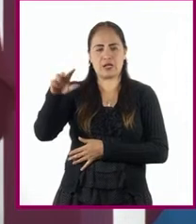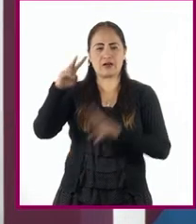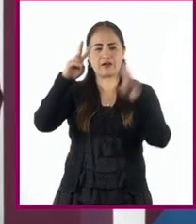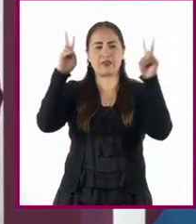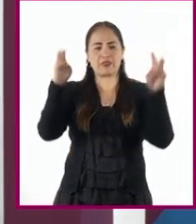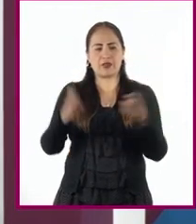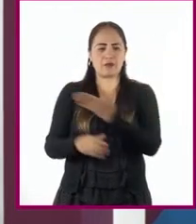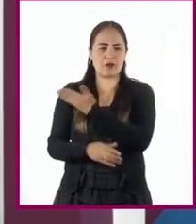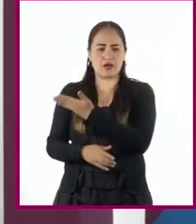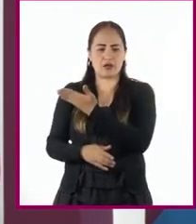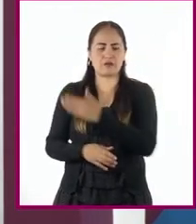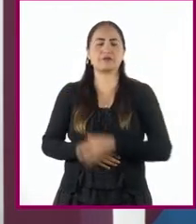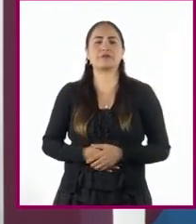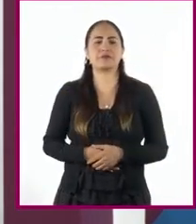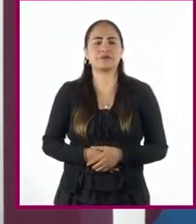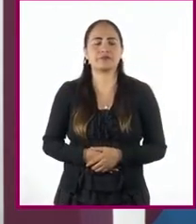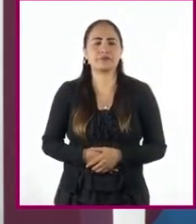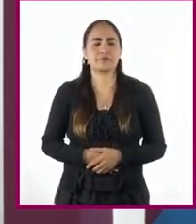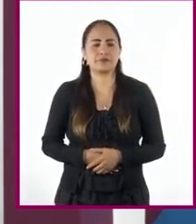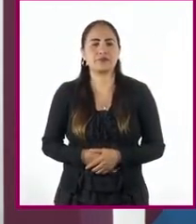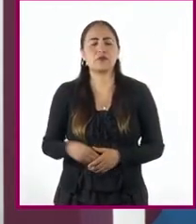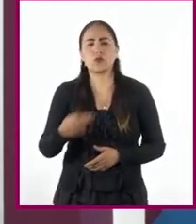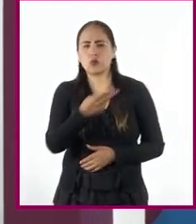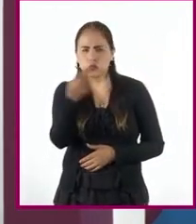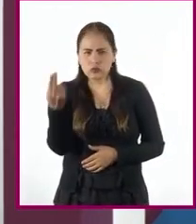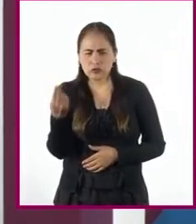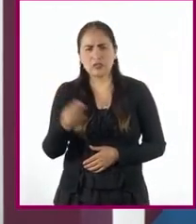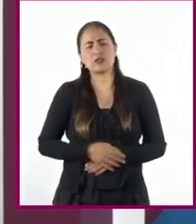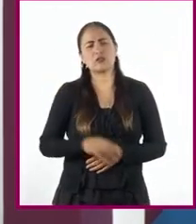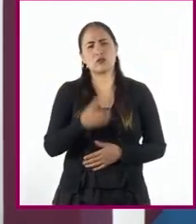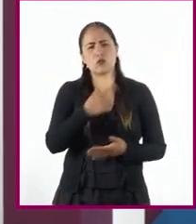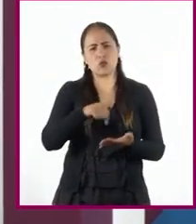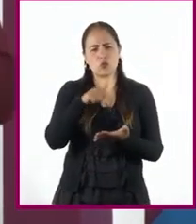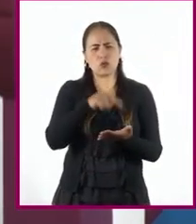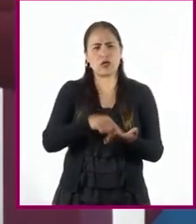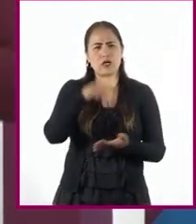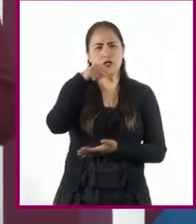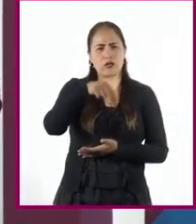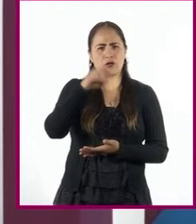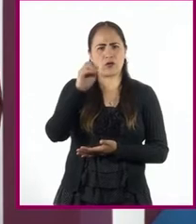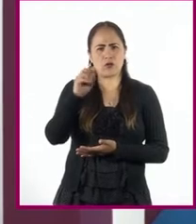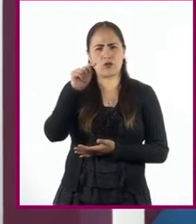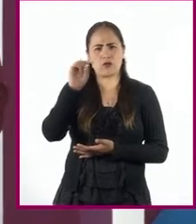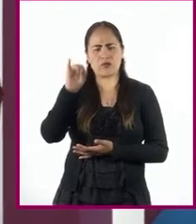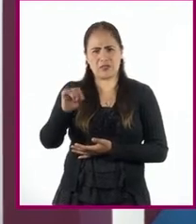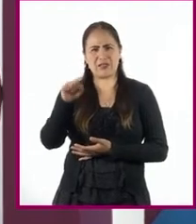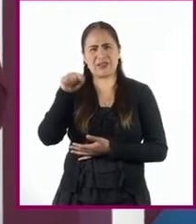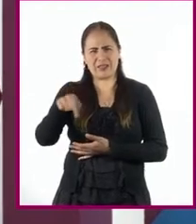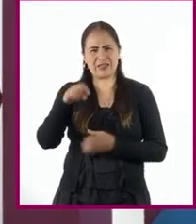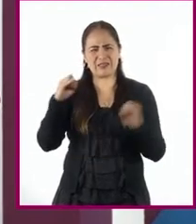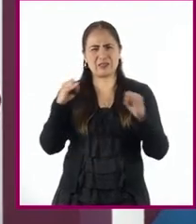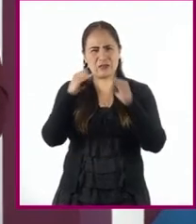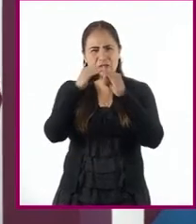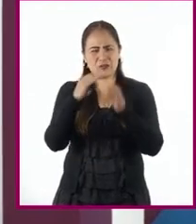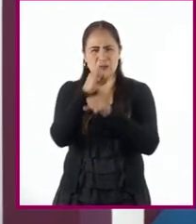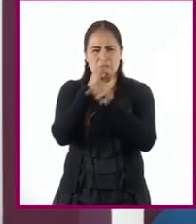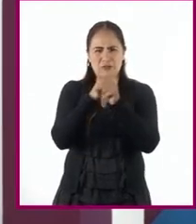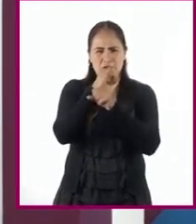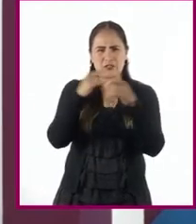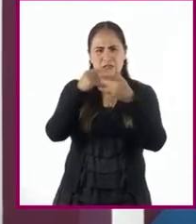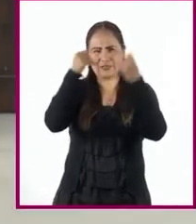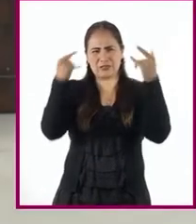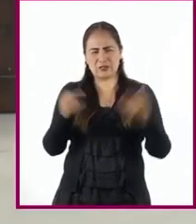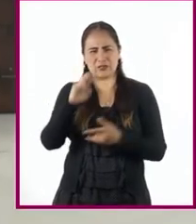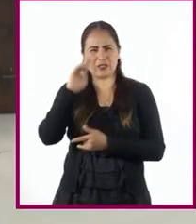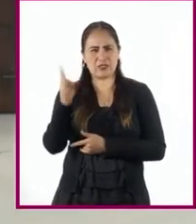Conquista de México, el cual pueden consultar en el sitio Noti Conquista del Instituto de Investigaciones Históricas de